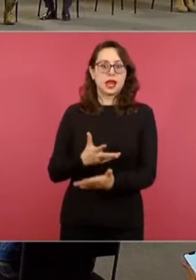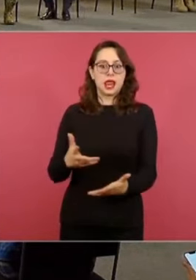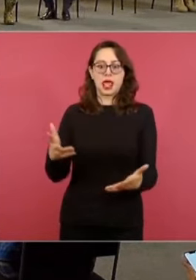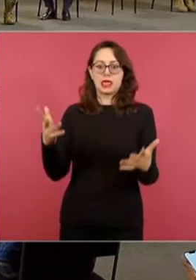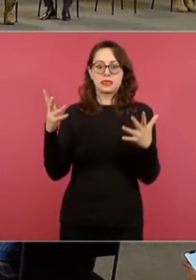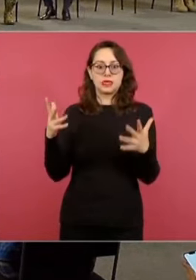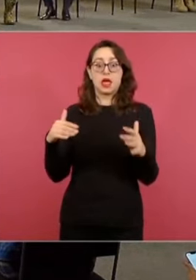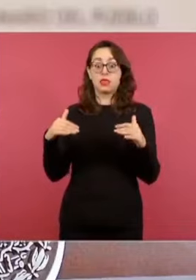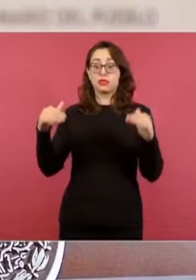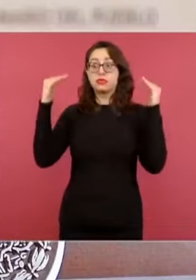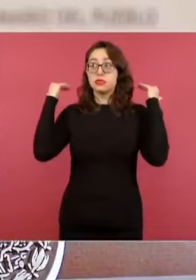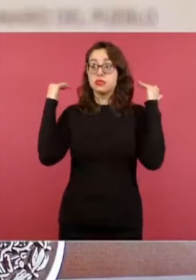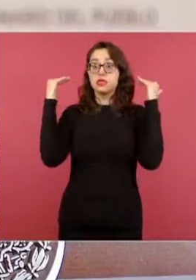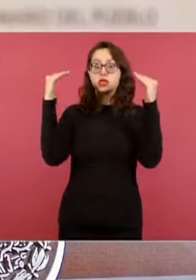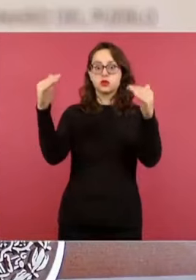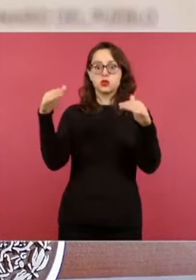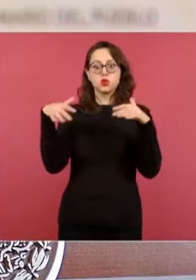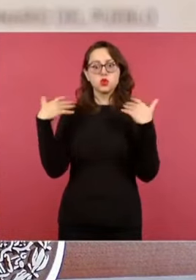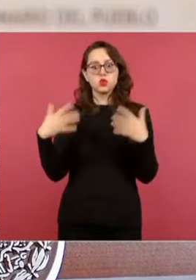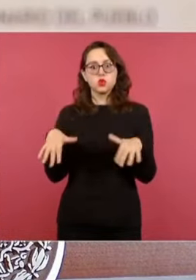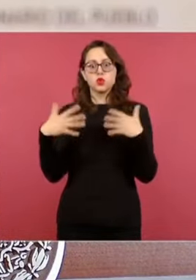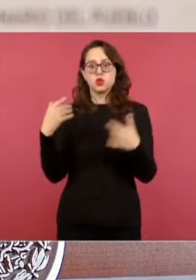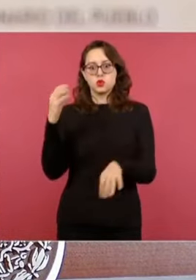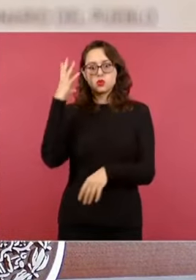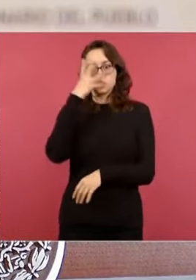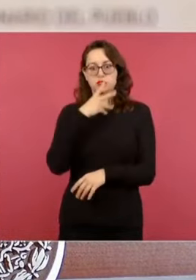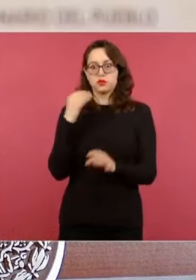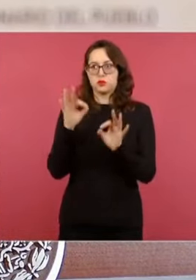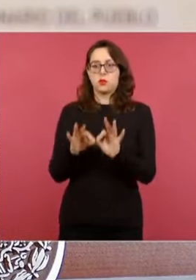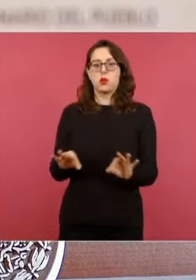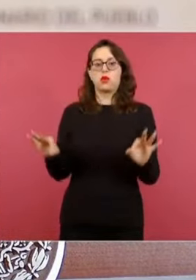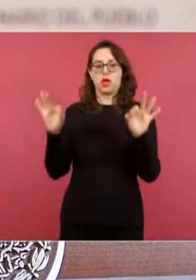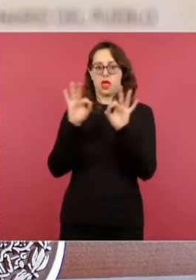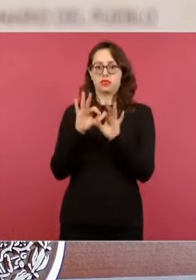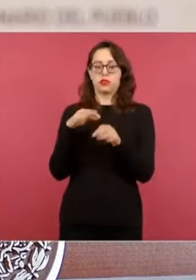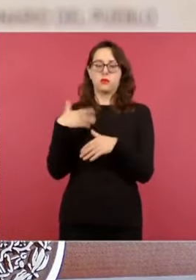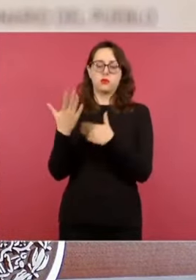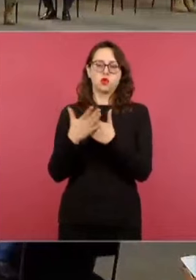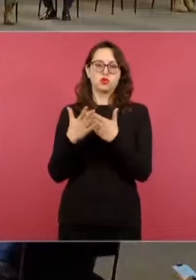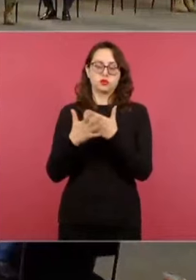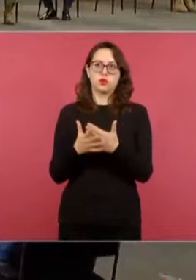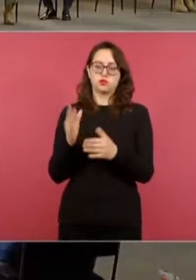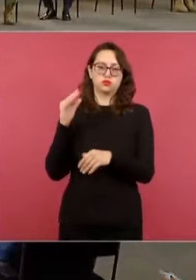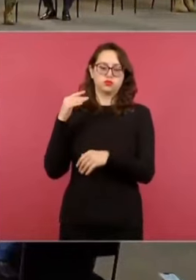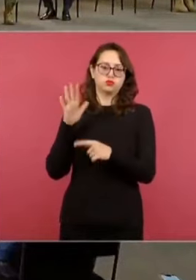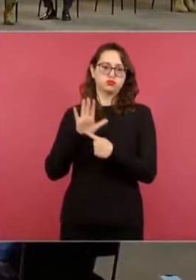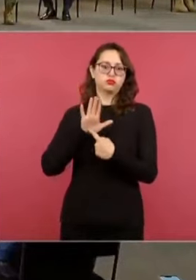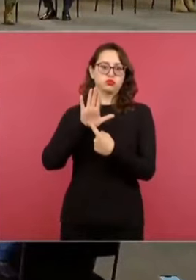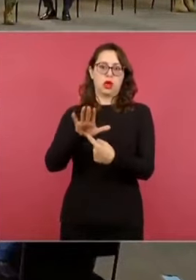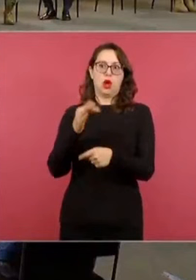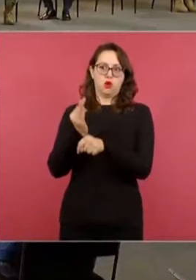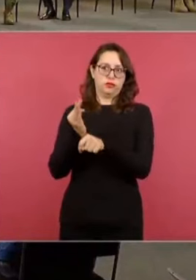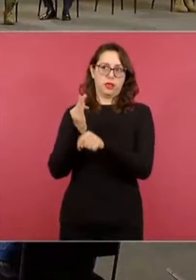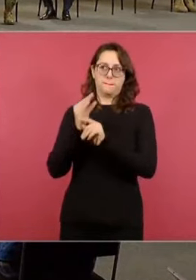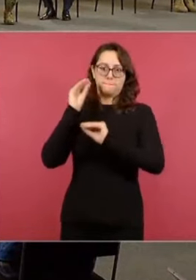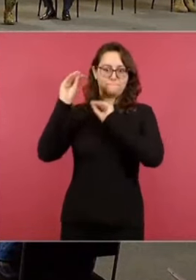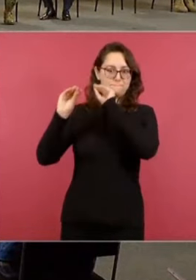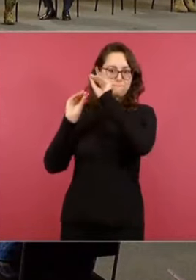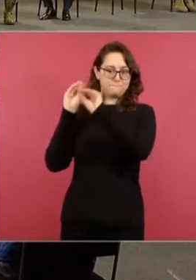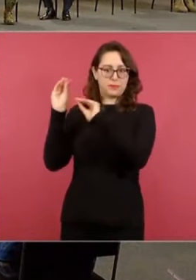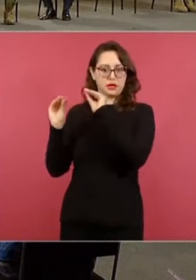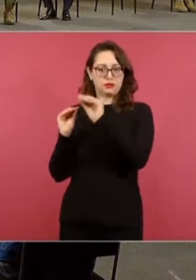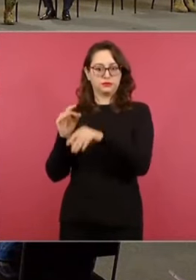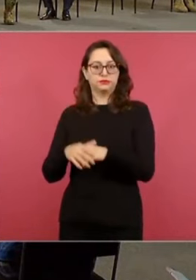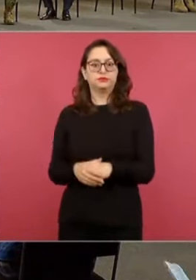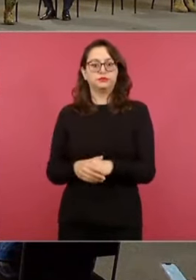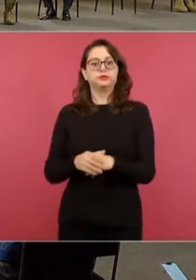tiene una techumbre muy importante que ya verán próximamente y estamos ahorita en el proceso de colocación de esa techumbre. Traemos un